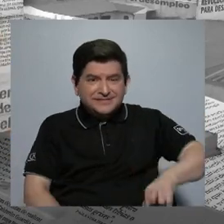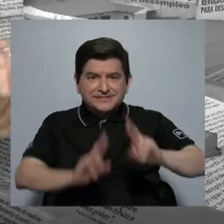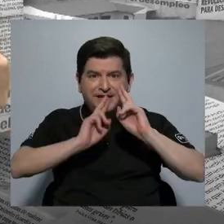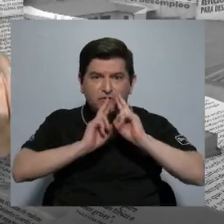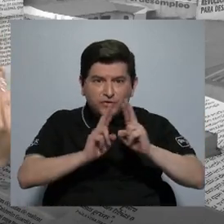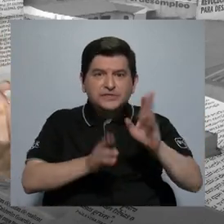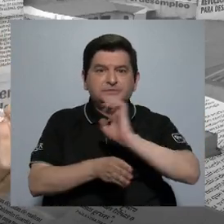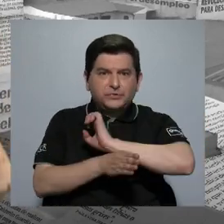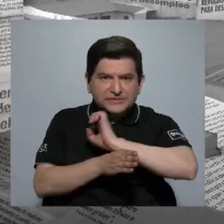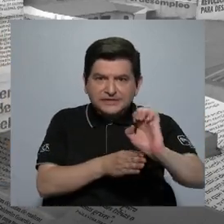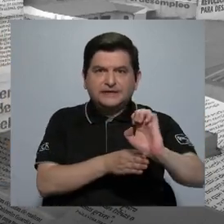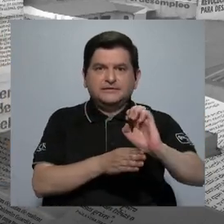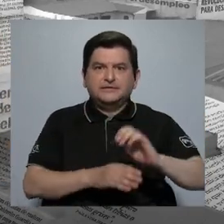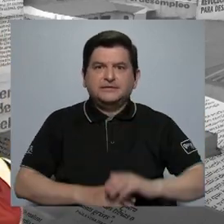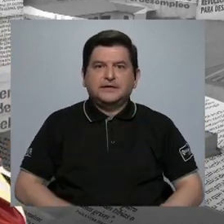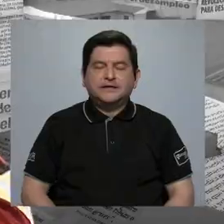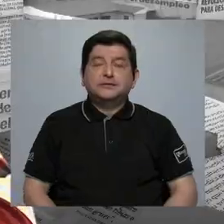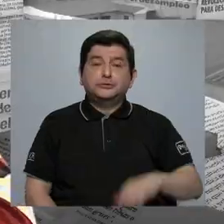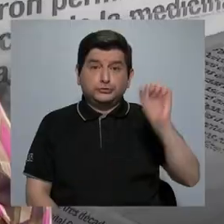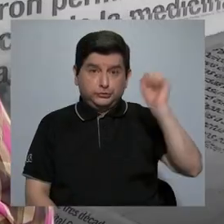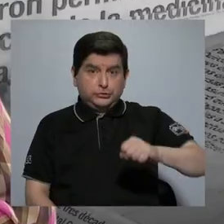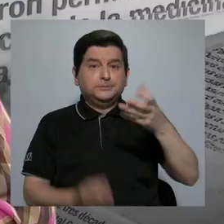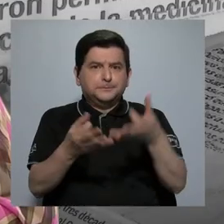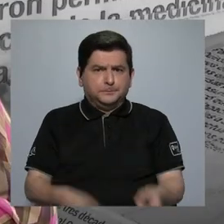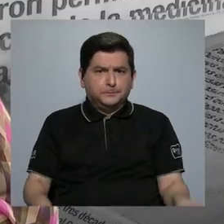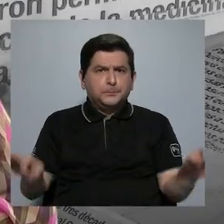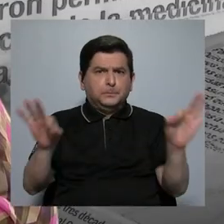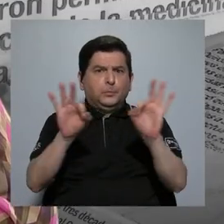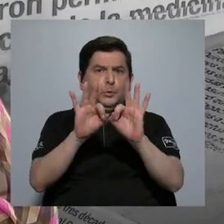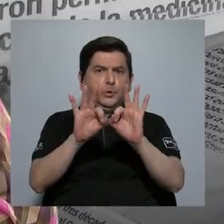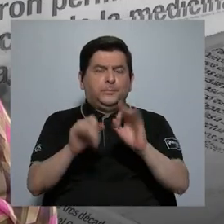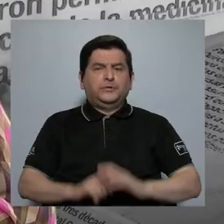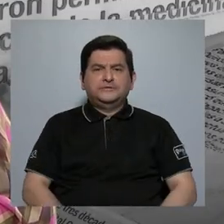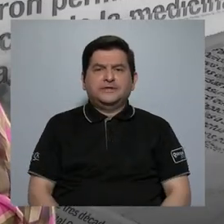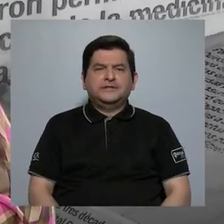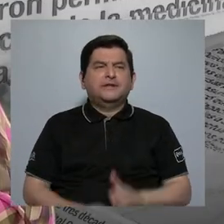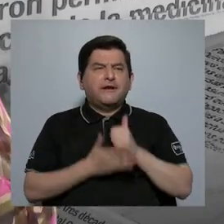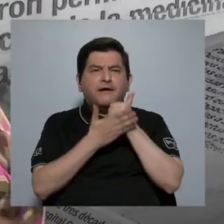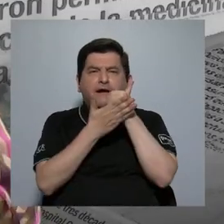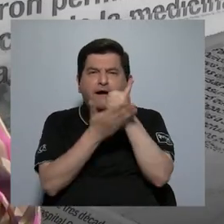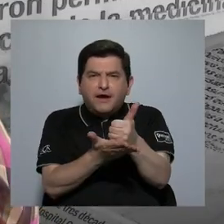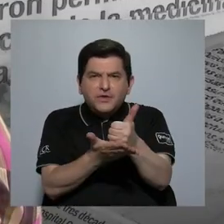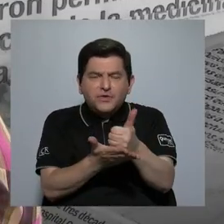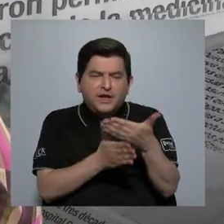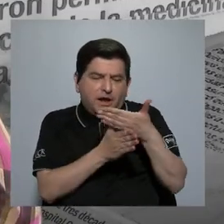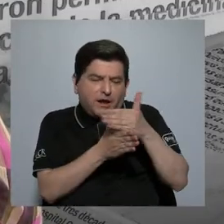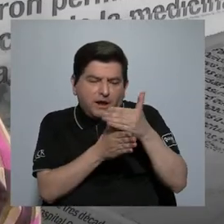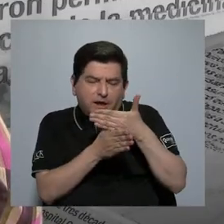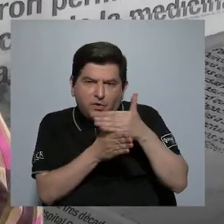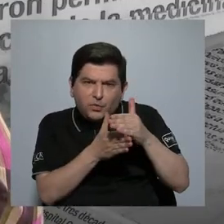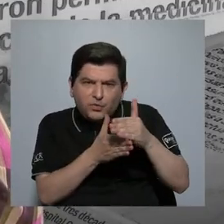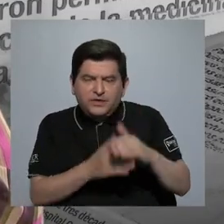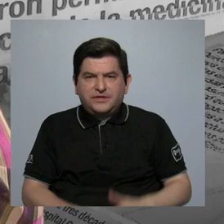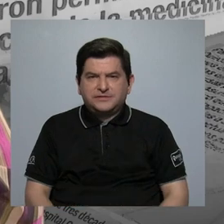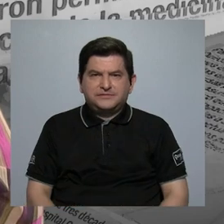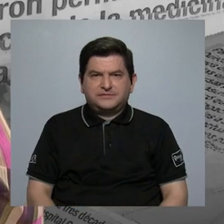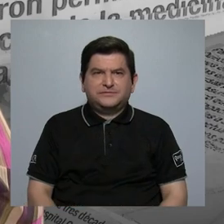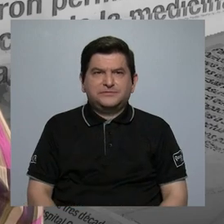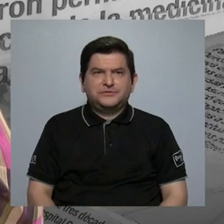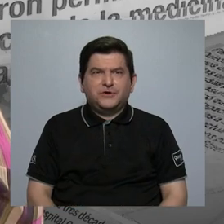que responder a una ética. Por supuesto. Algo muy importante que ayudaría a una distribución